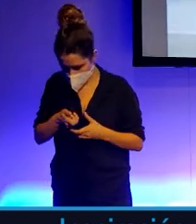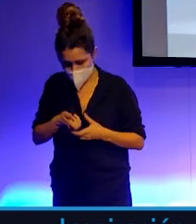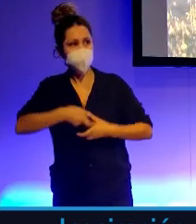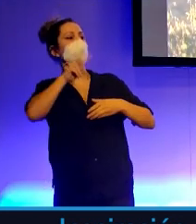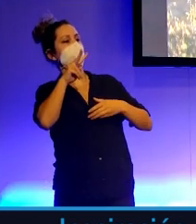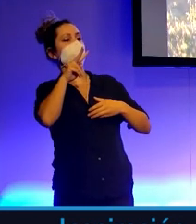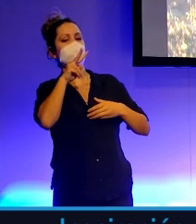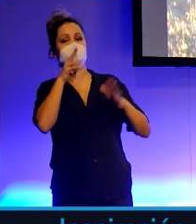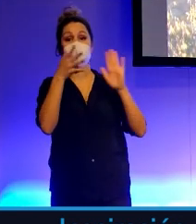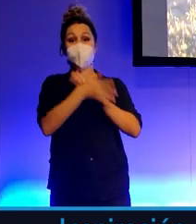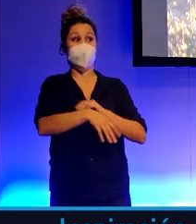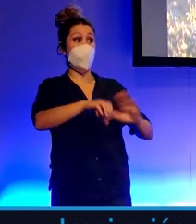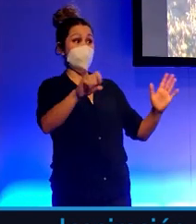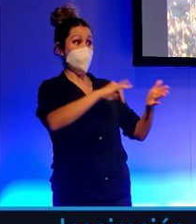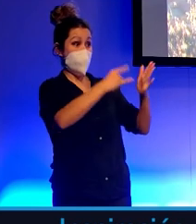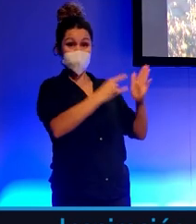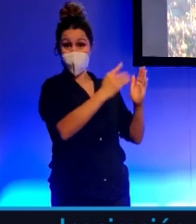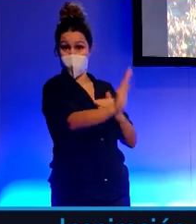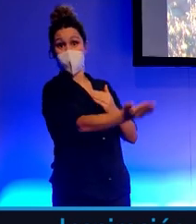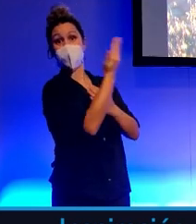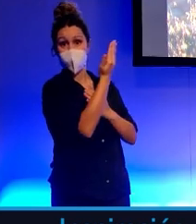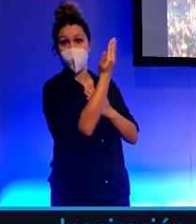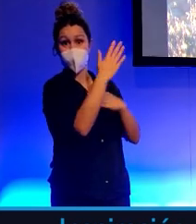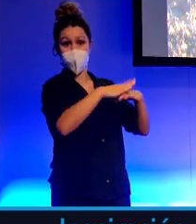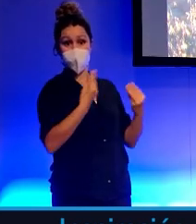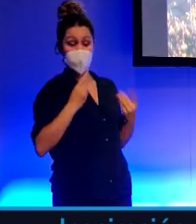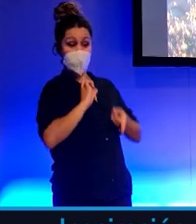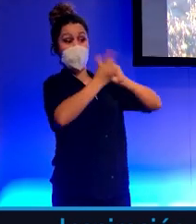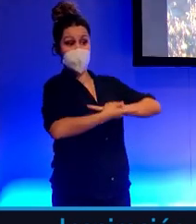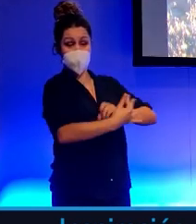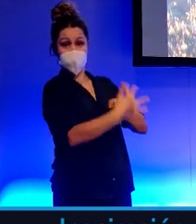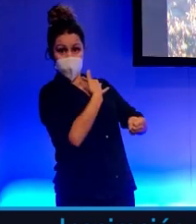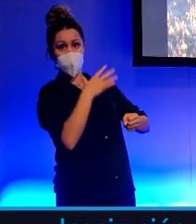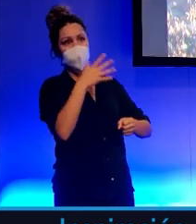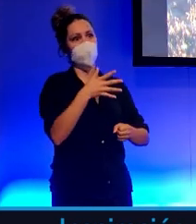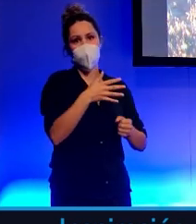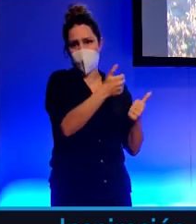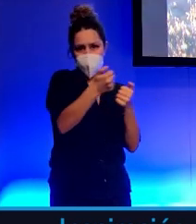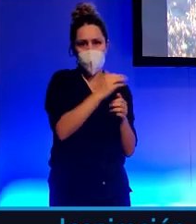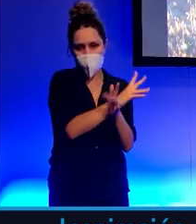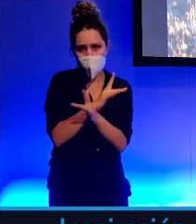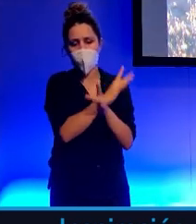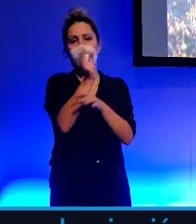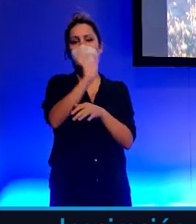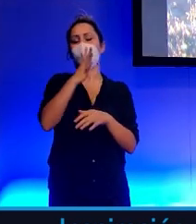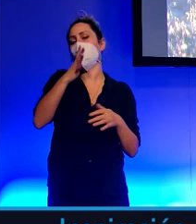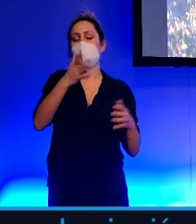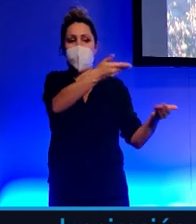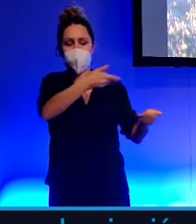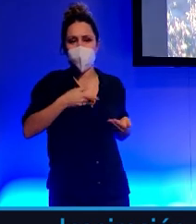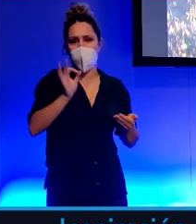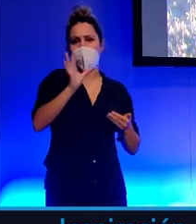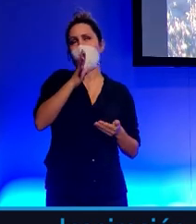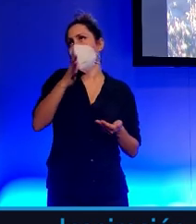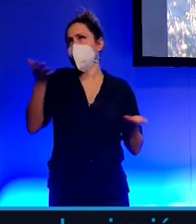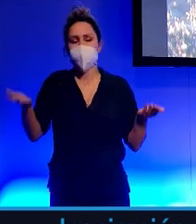Que miremos a los ojos de ese proyecto que nos está cambiando la vida. Ya sea porque nos entretiene, ya sea porque nos ayuda, ya